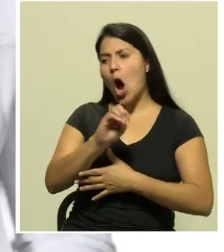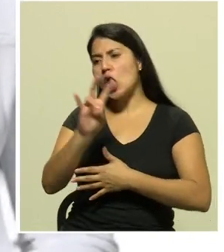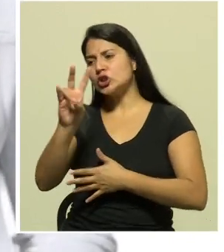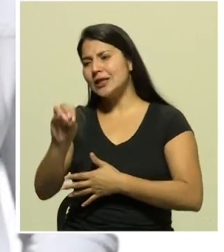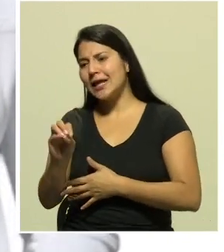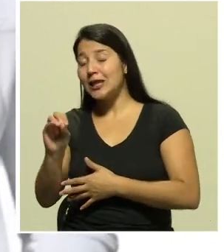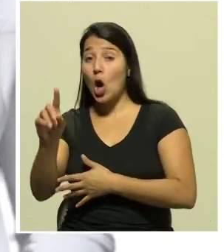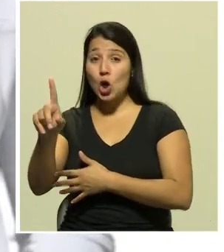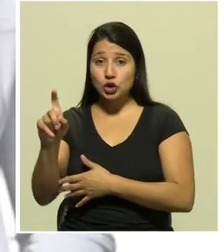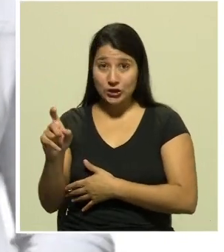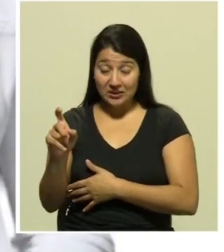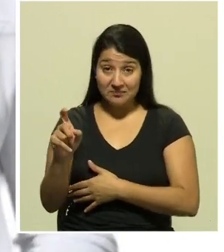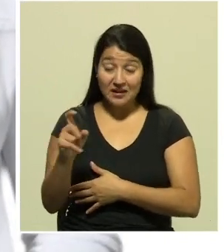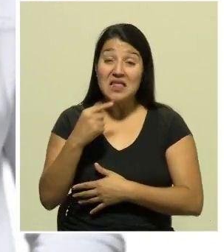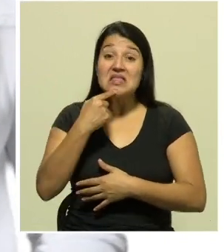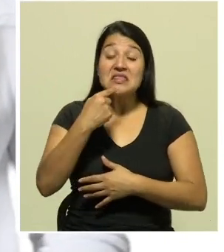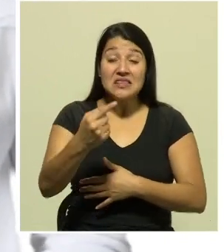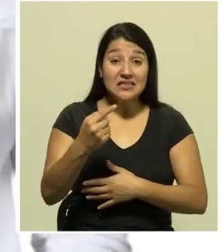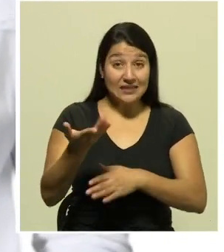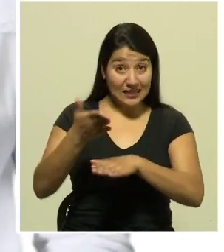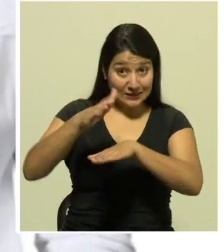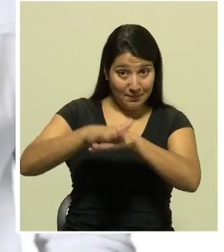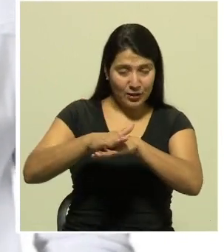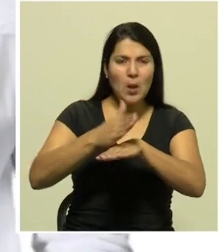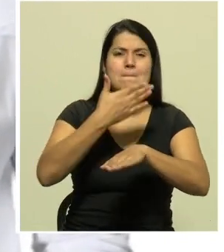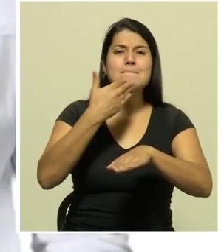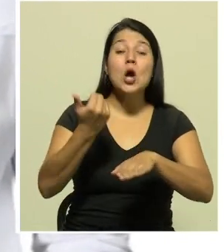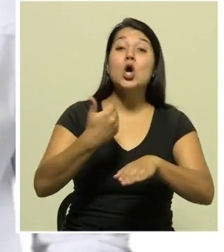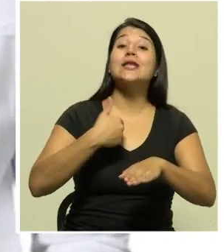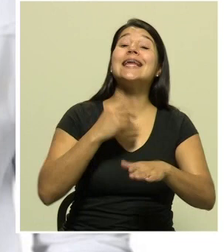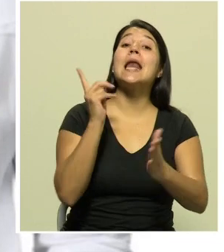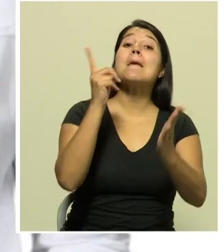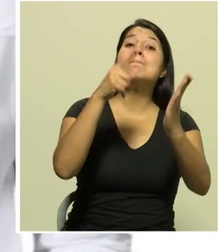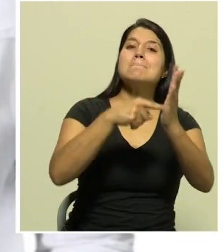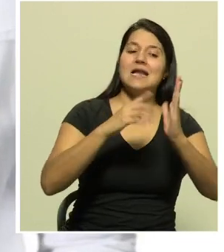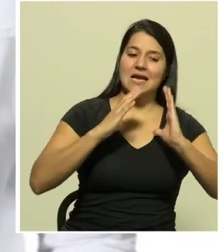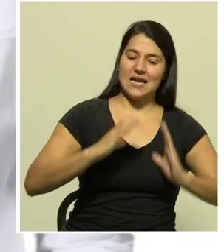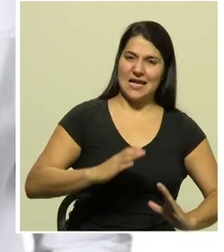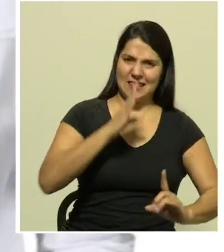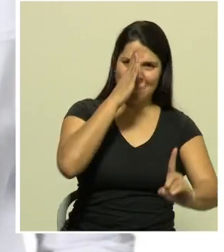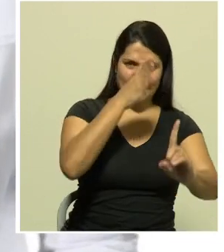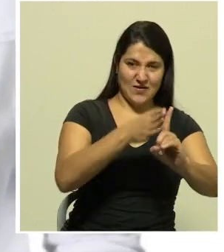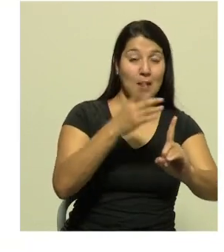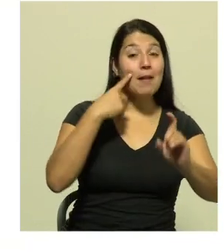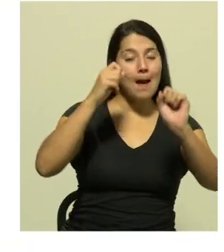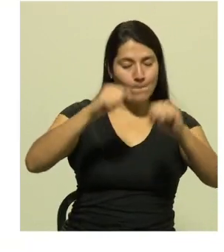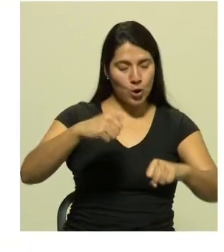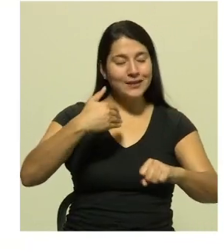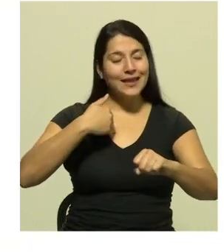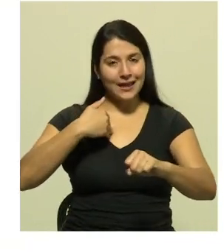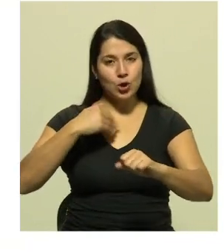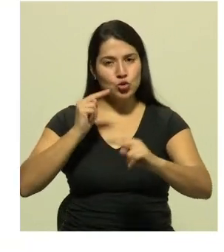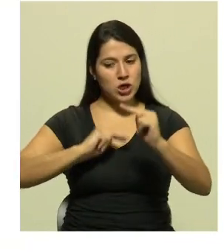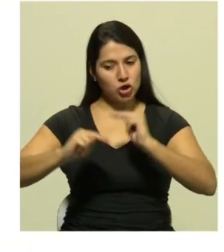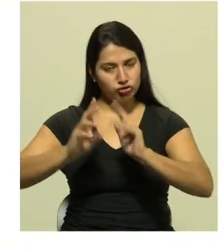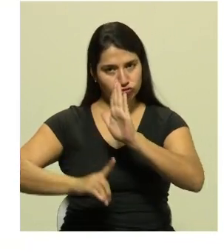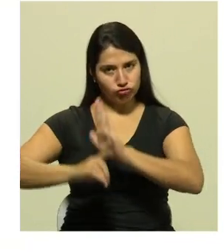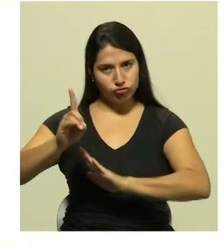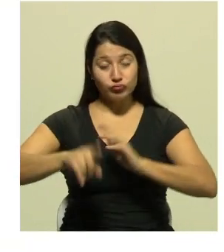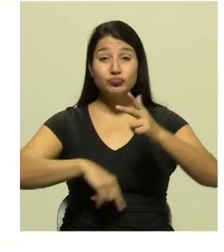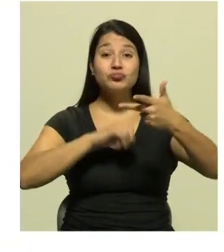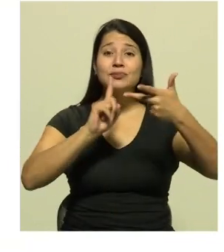recomiendan tener mil clientes fieles para poder tener un negocio rentable en Instagram y tres tomar